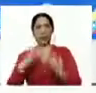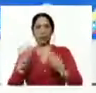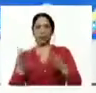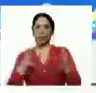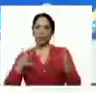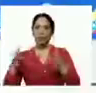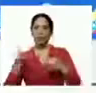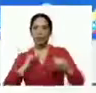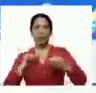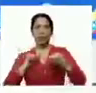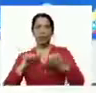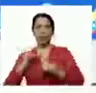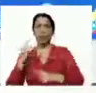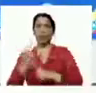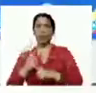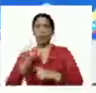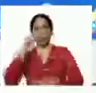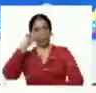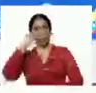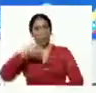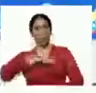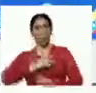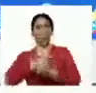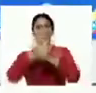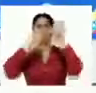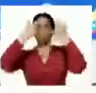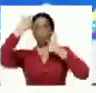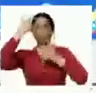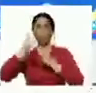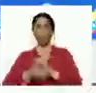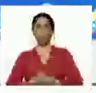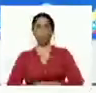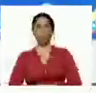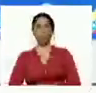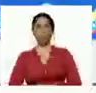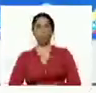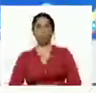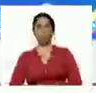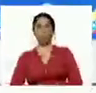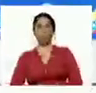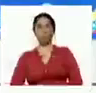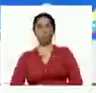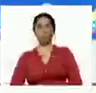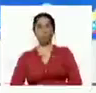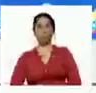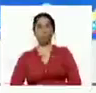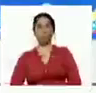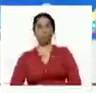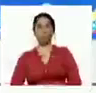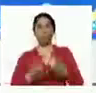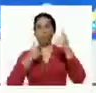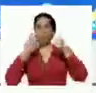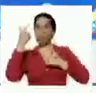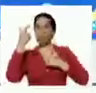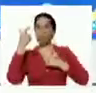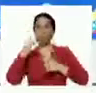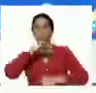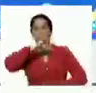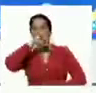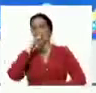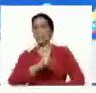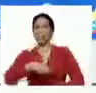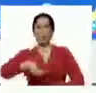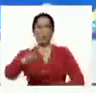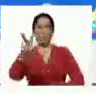y tengo que recordar a nuestro amado comandante Hugo Chávez como amó el llano venezolano Chávez